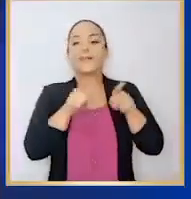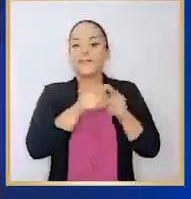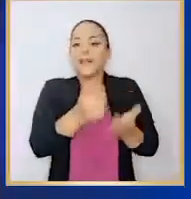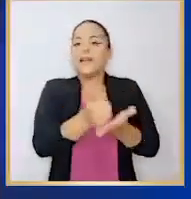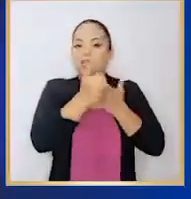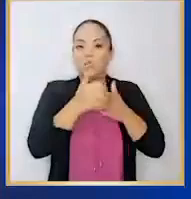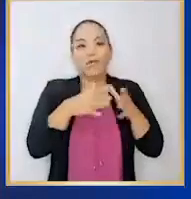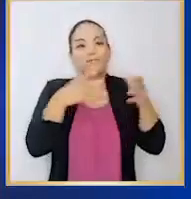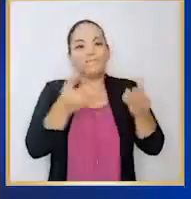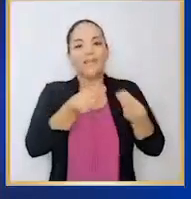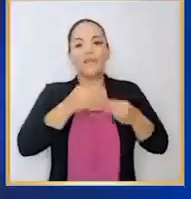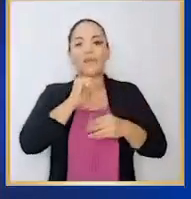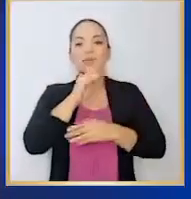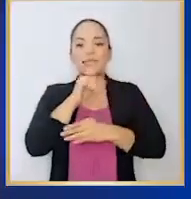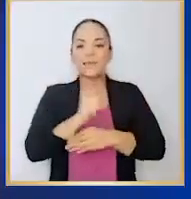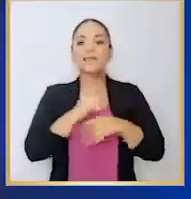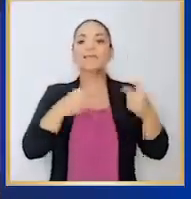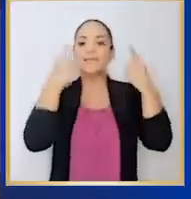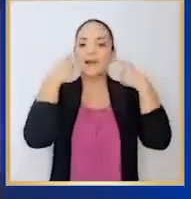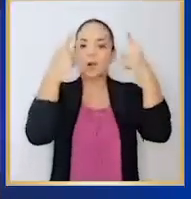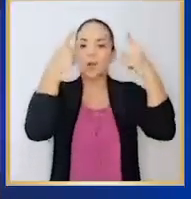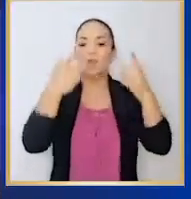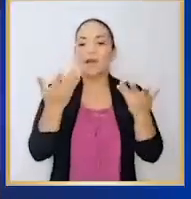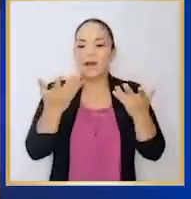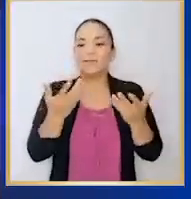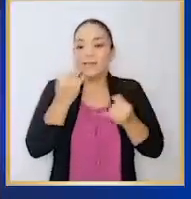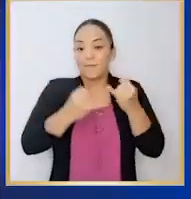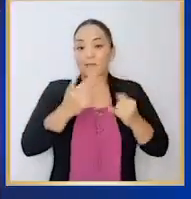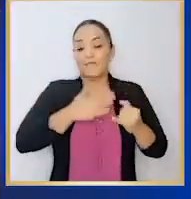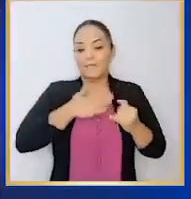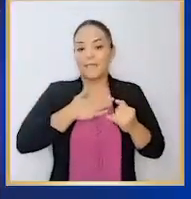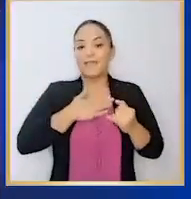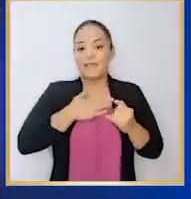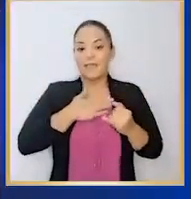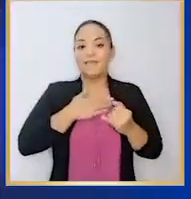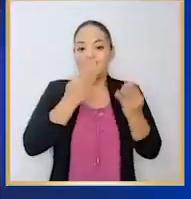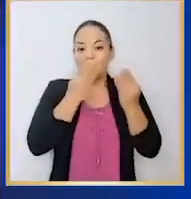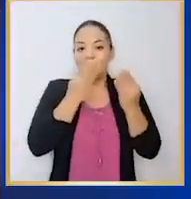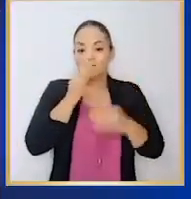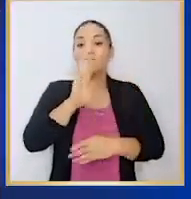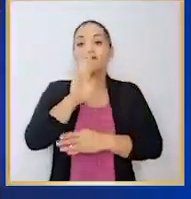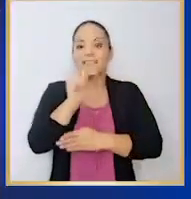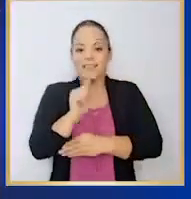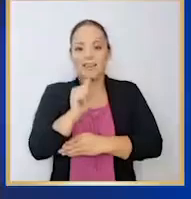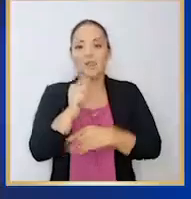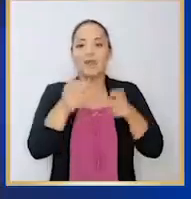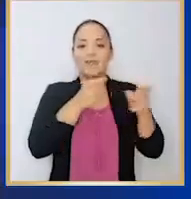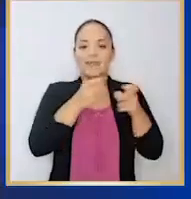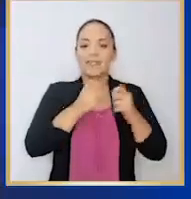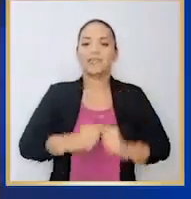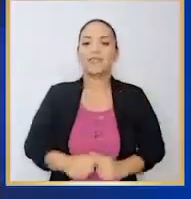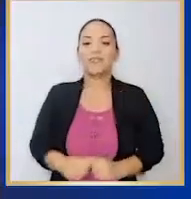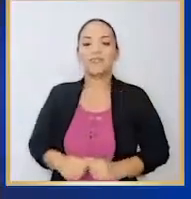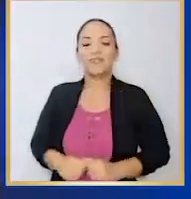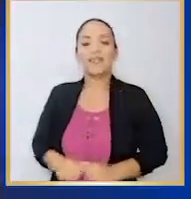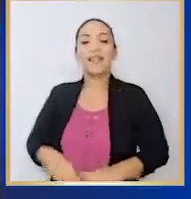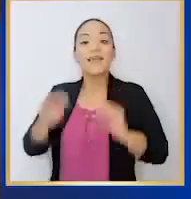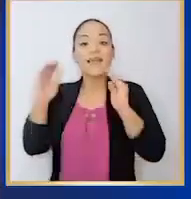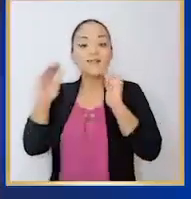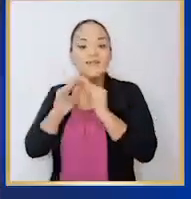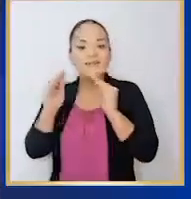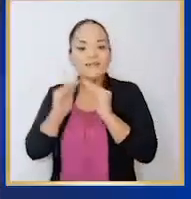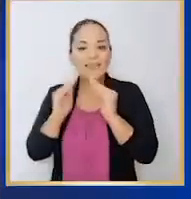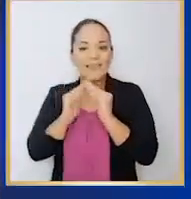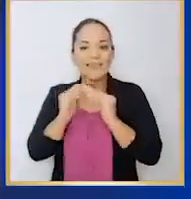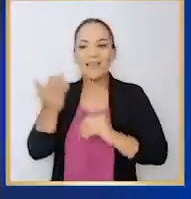el IMAS para poder culminar con mi bachillerato y administración. En vivienda nadie